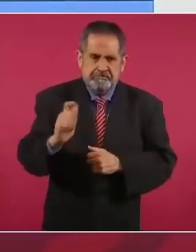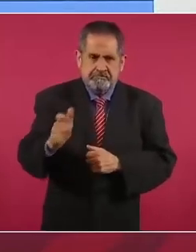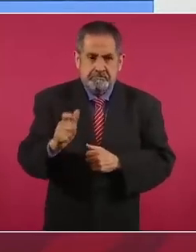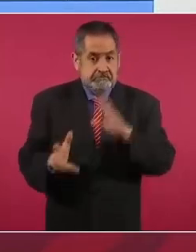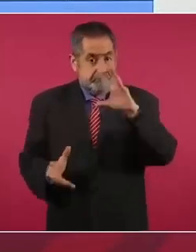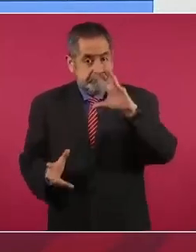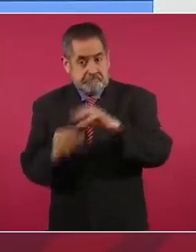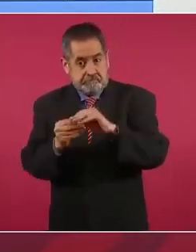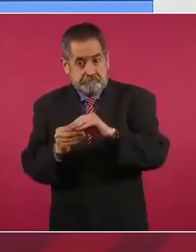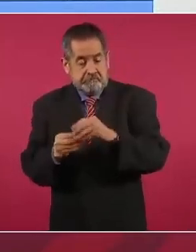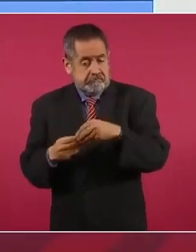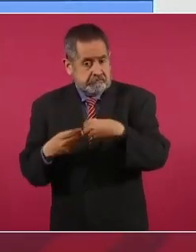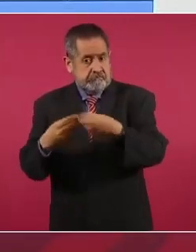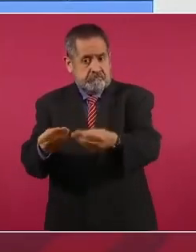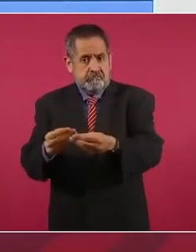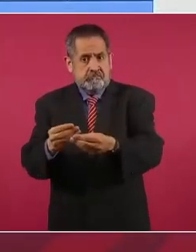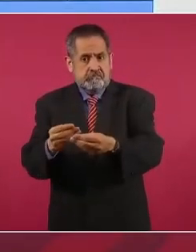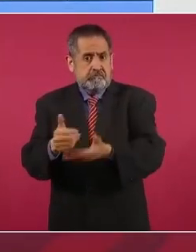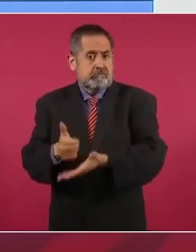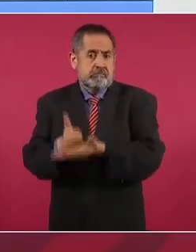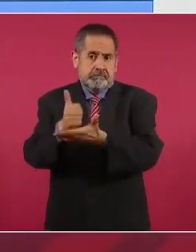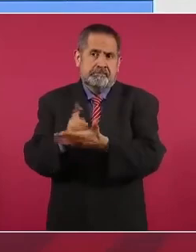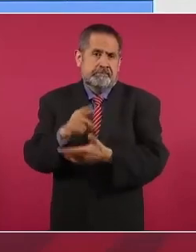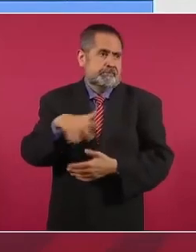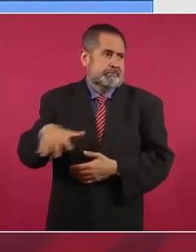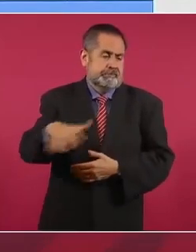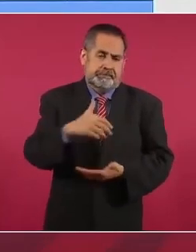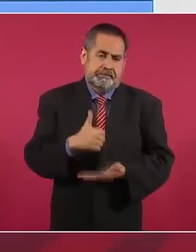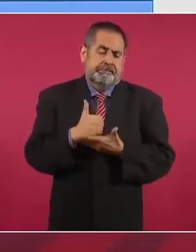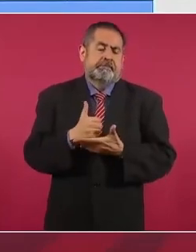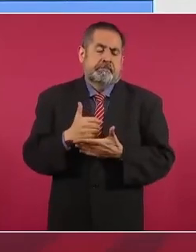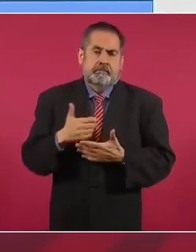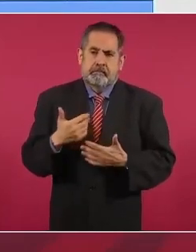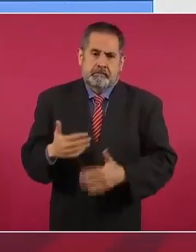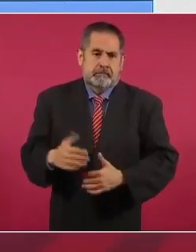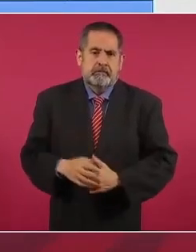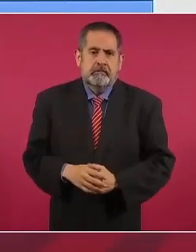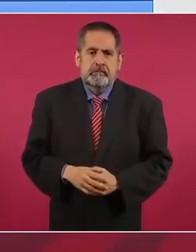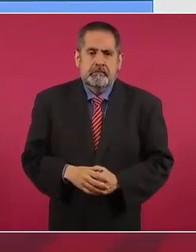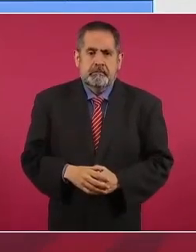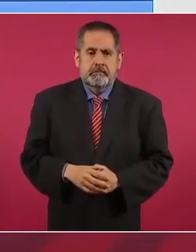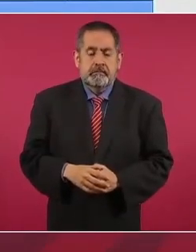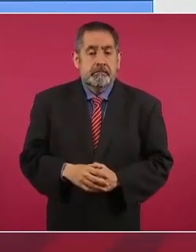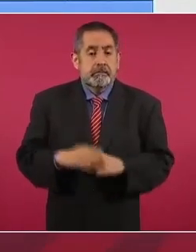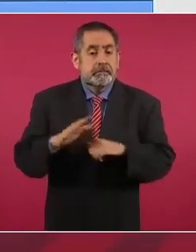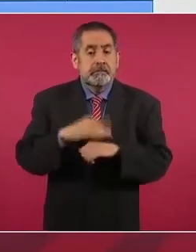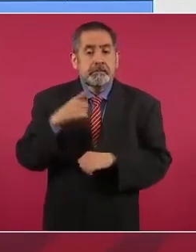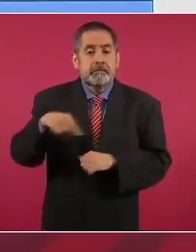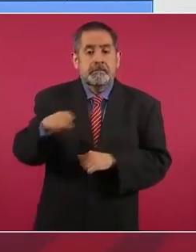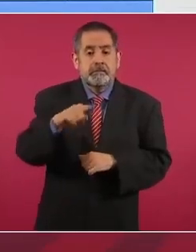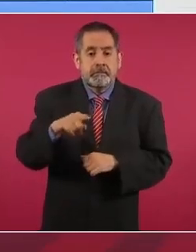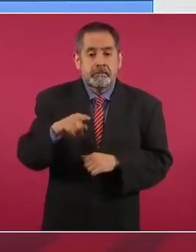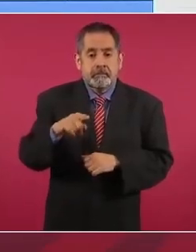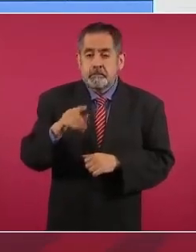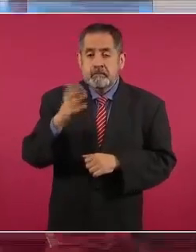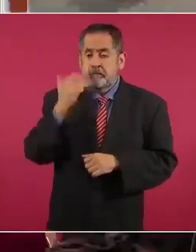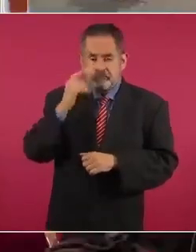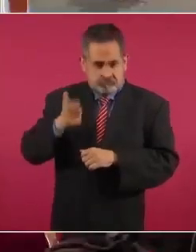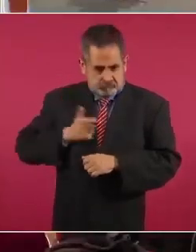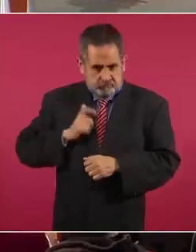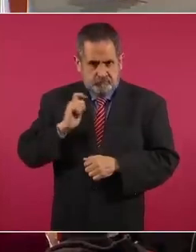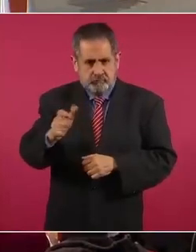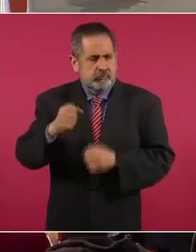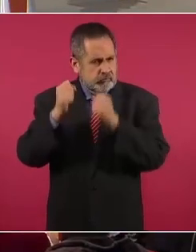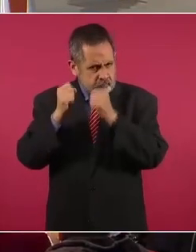Esto ayuda porque si no existieran estos